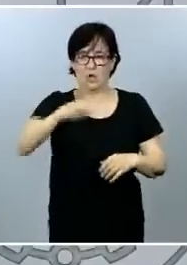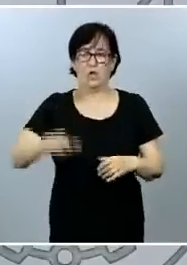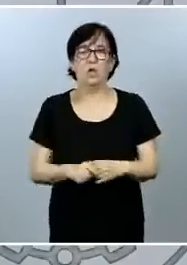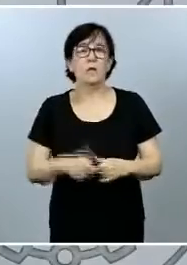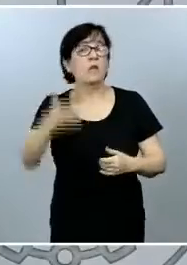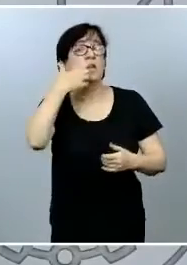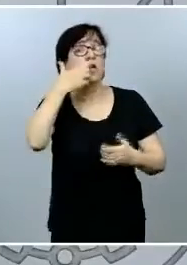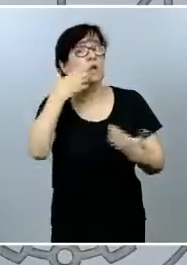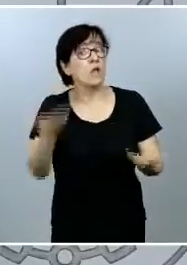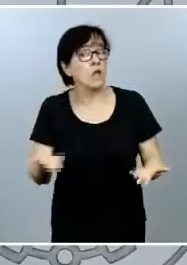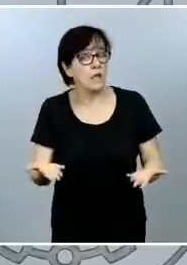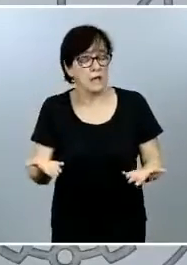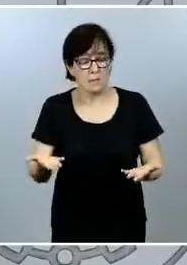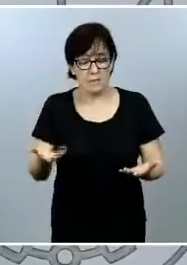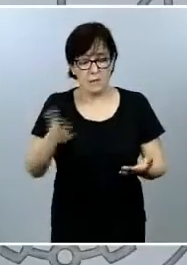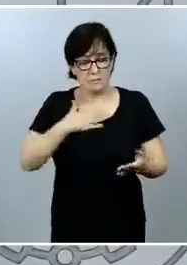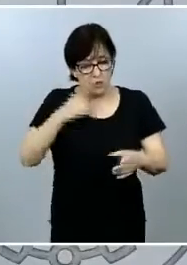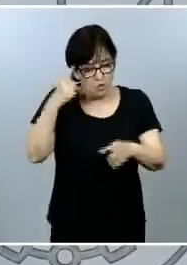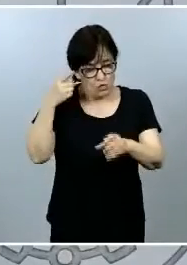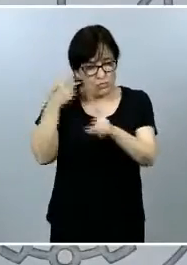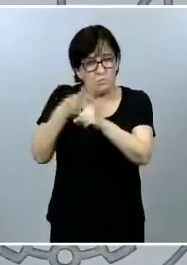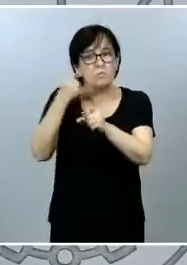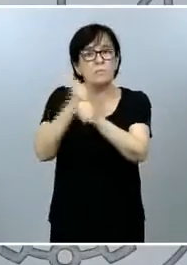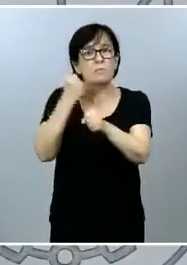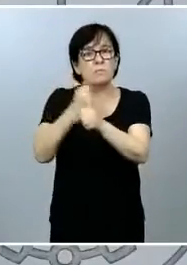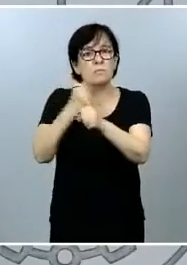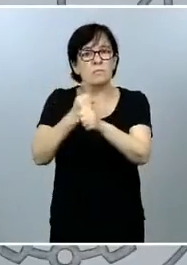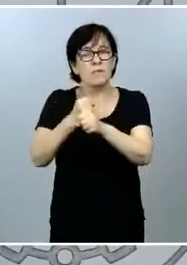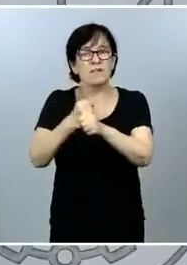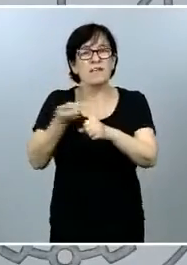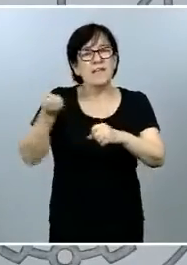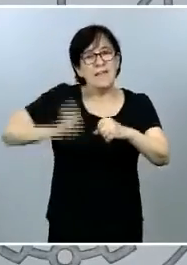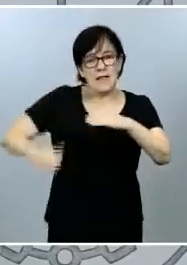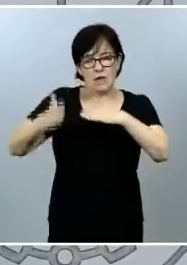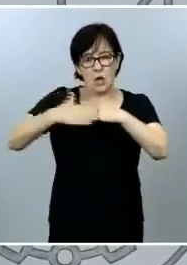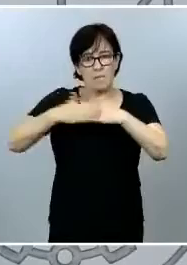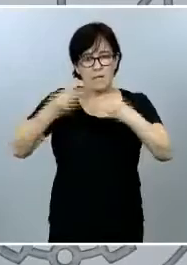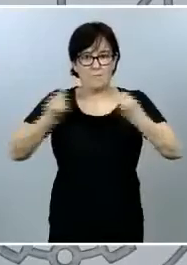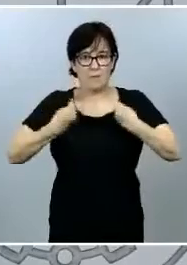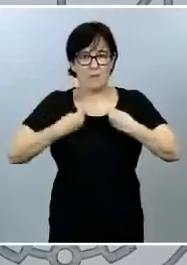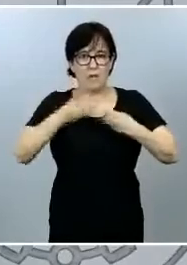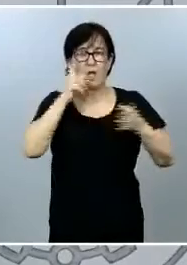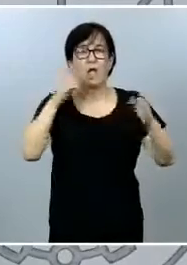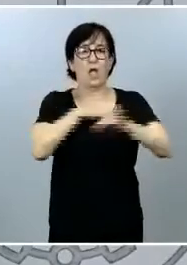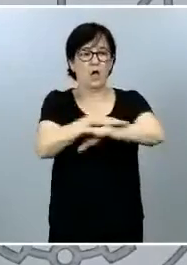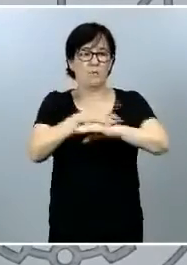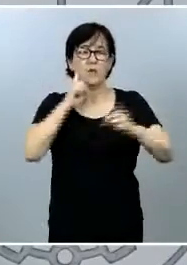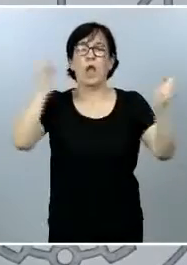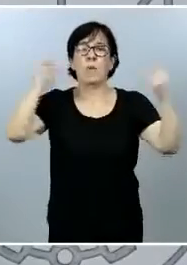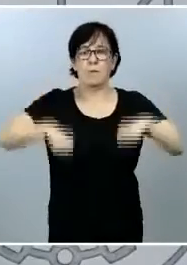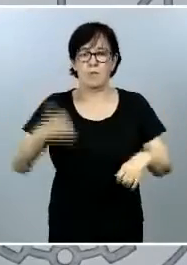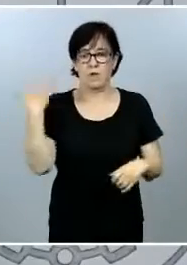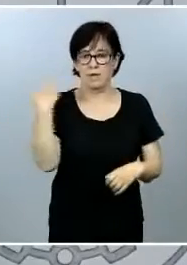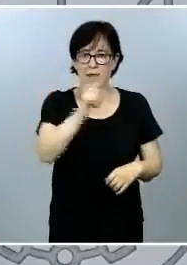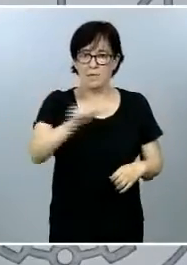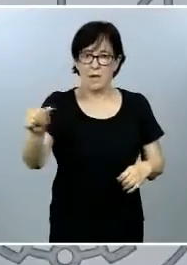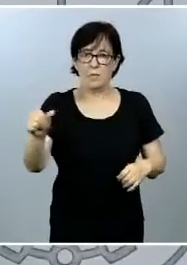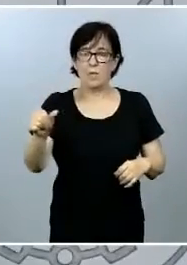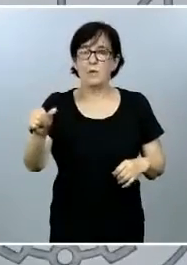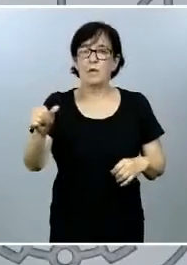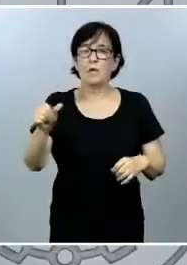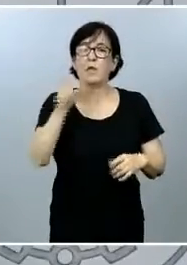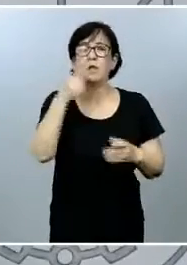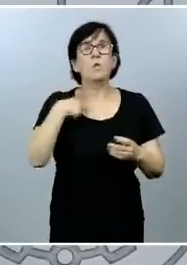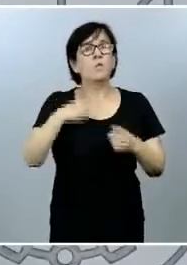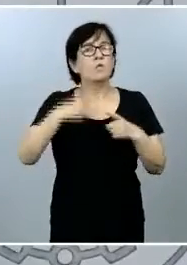de que esa es nuestra tarea es el ingreso mínimo vital que el Gobierno aprobó la semana pasada y que constituye un hito